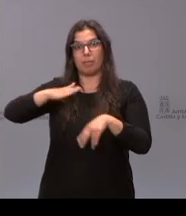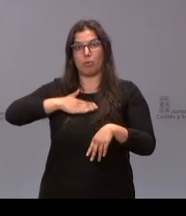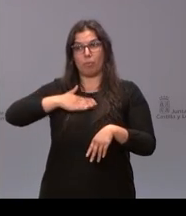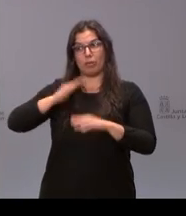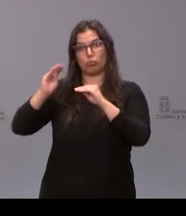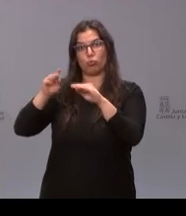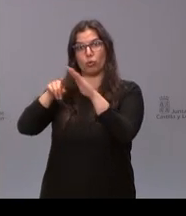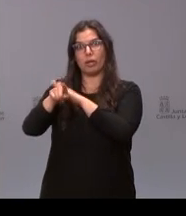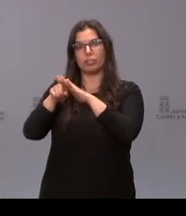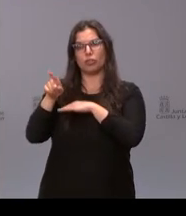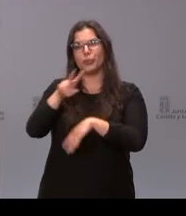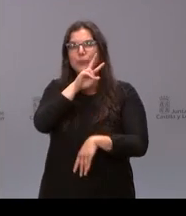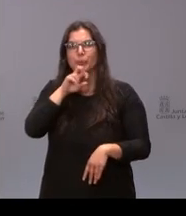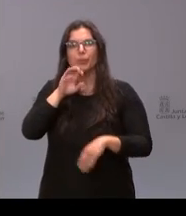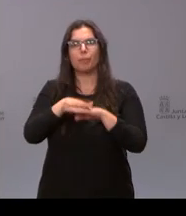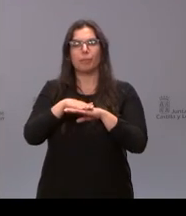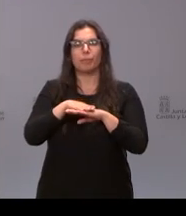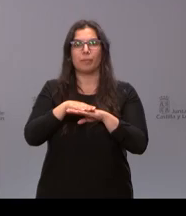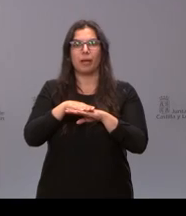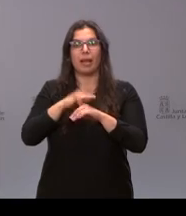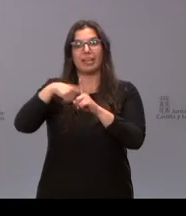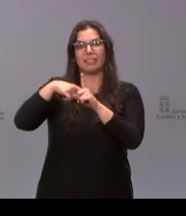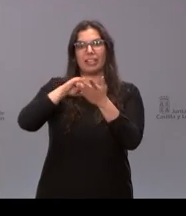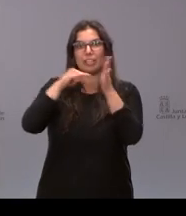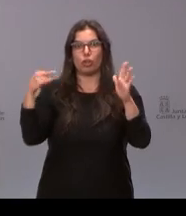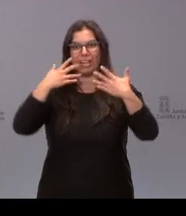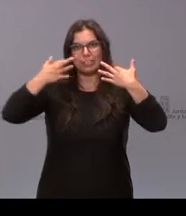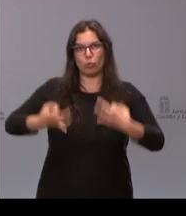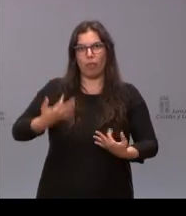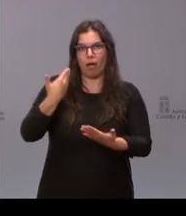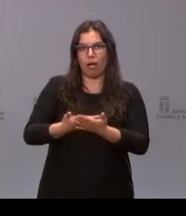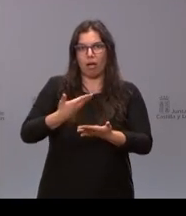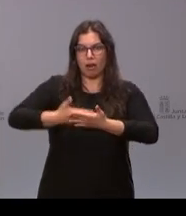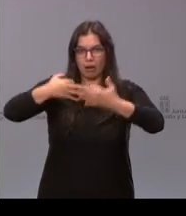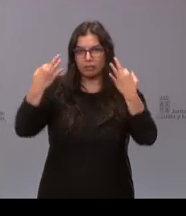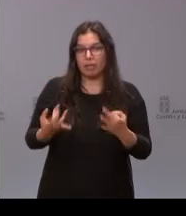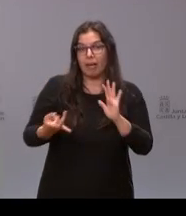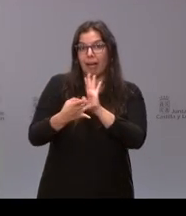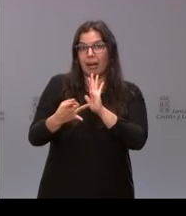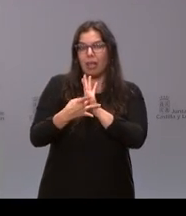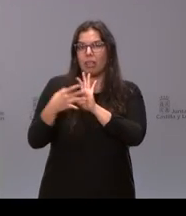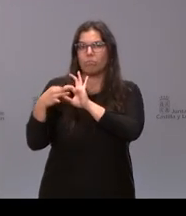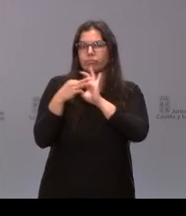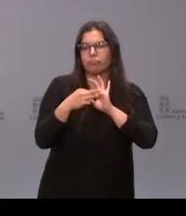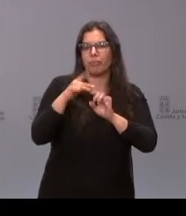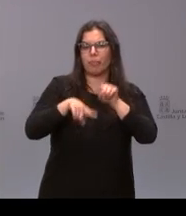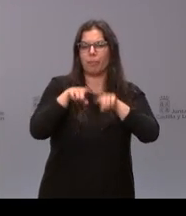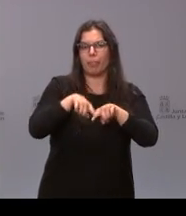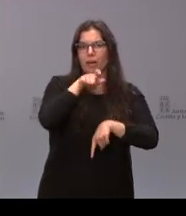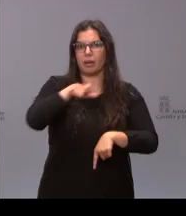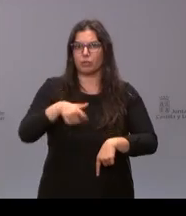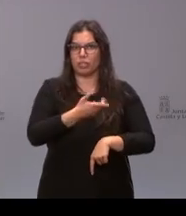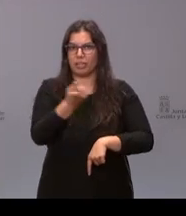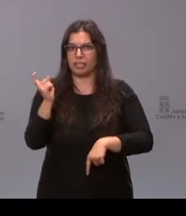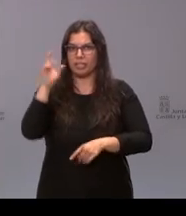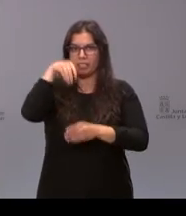esta vela para que se mantengan los niveles tecnológicos de seguridad y garantía y calidad acordes con las necesidades que necesita